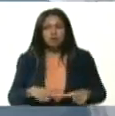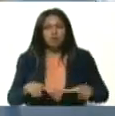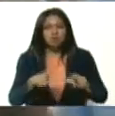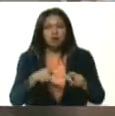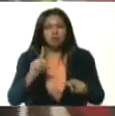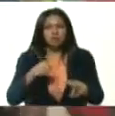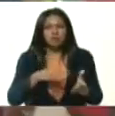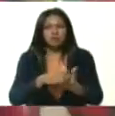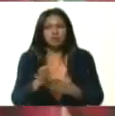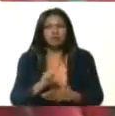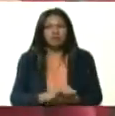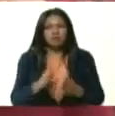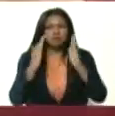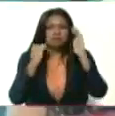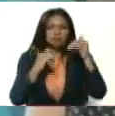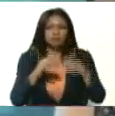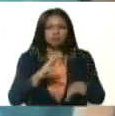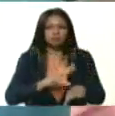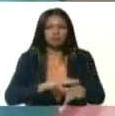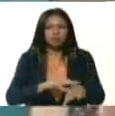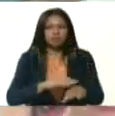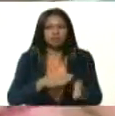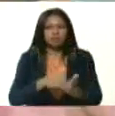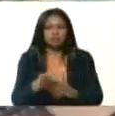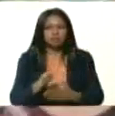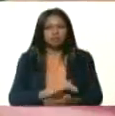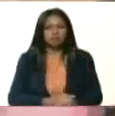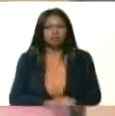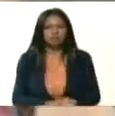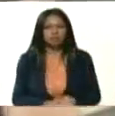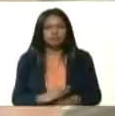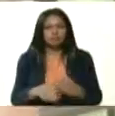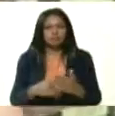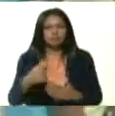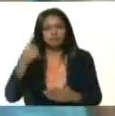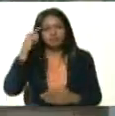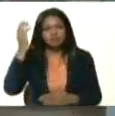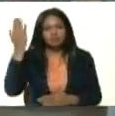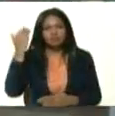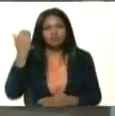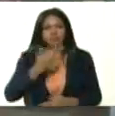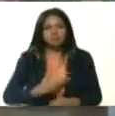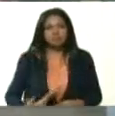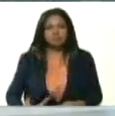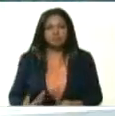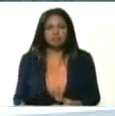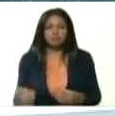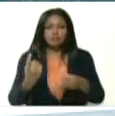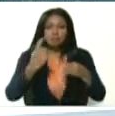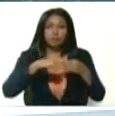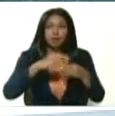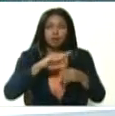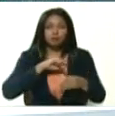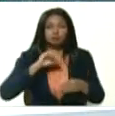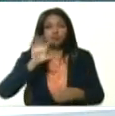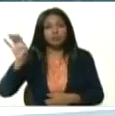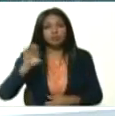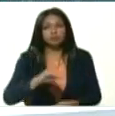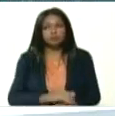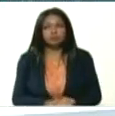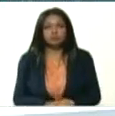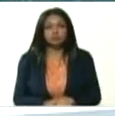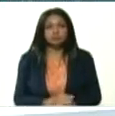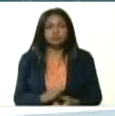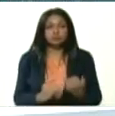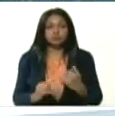gratuito y la atención médica gratuita. Hasta el día de ayer, presidente, habían ingresado a nuestro país, en